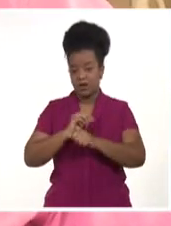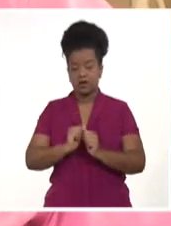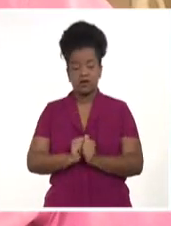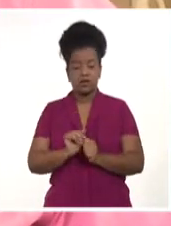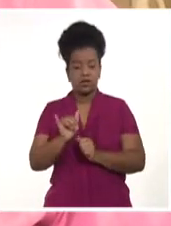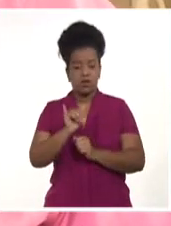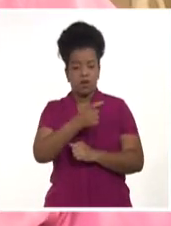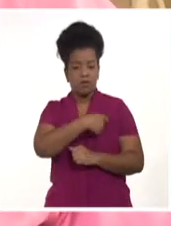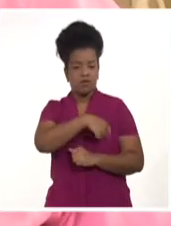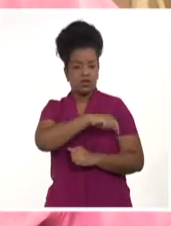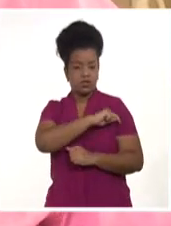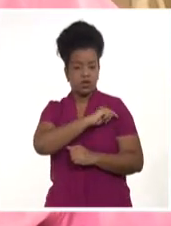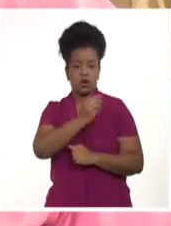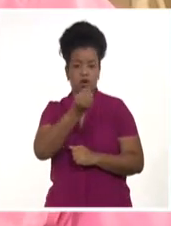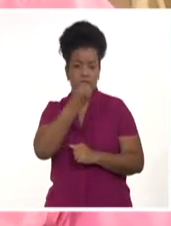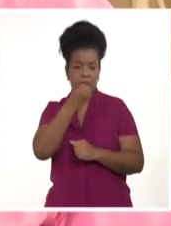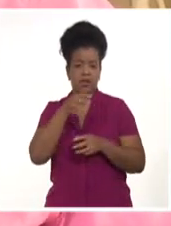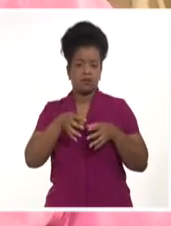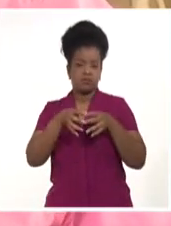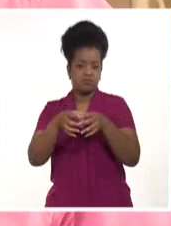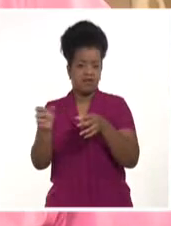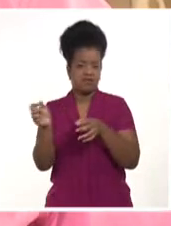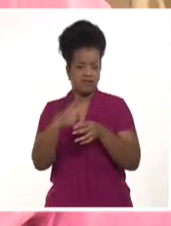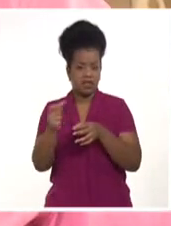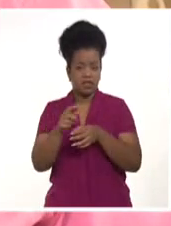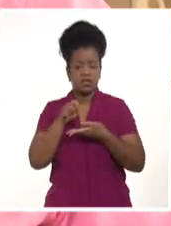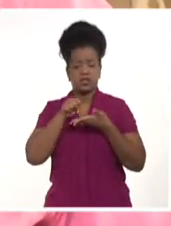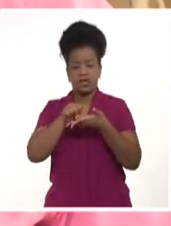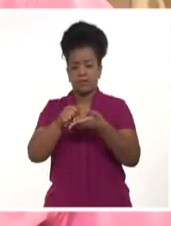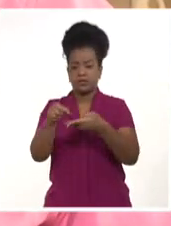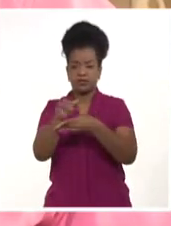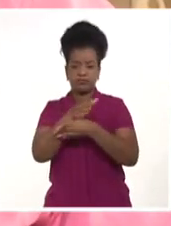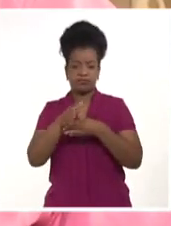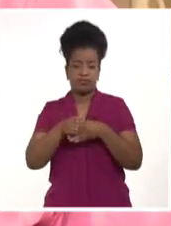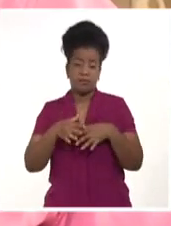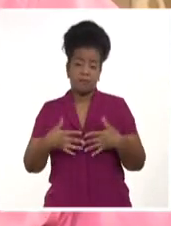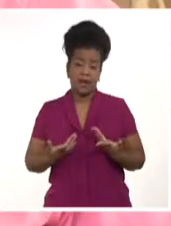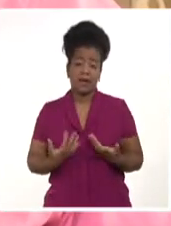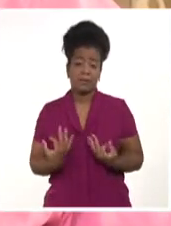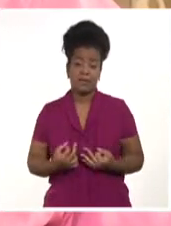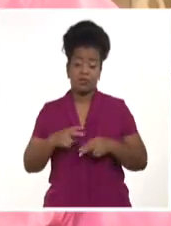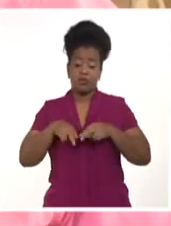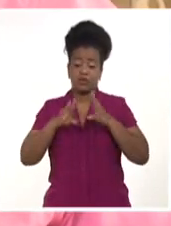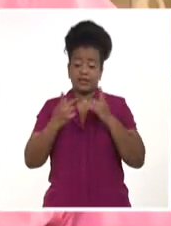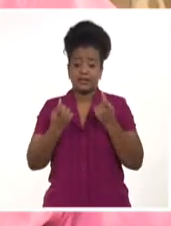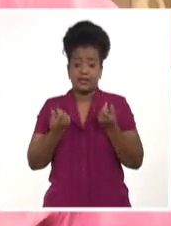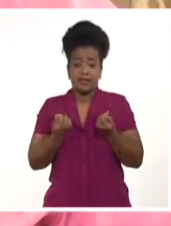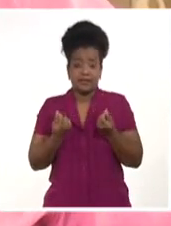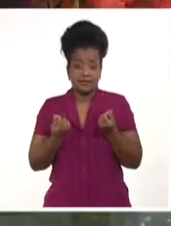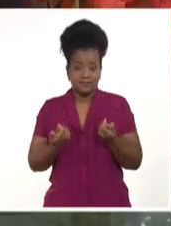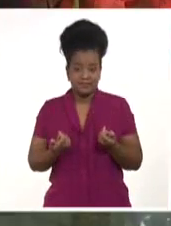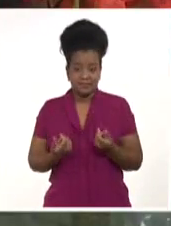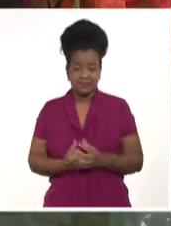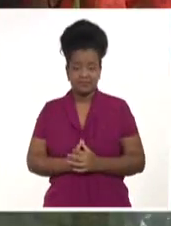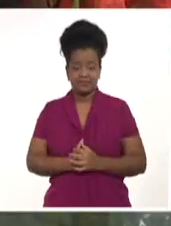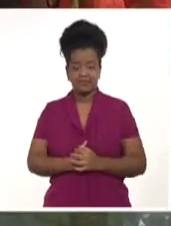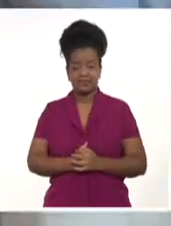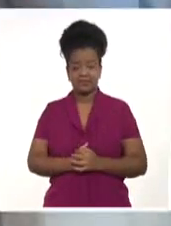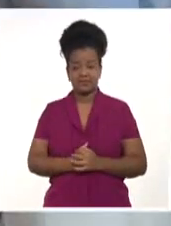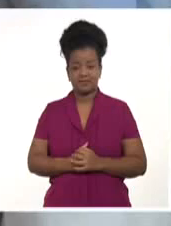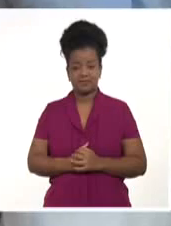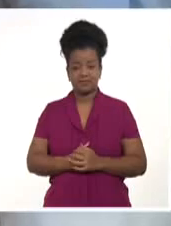de esta manera fuimos dando servicios para garantizar la economía que también era necesario para el desarrollo del país. Su